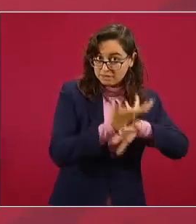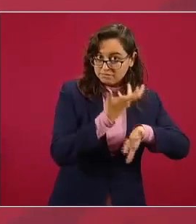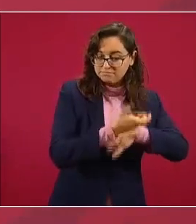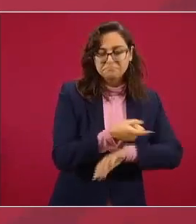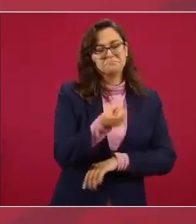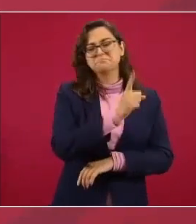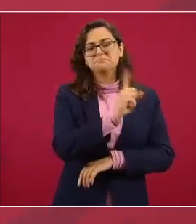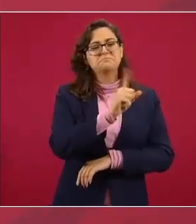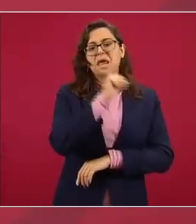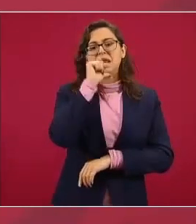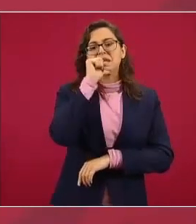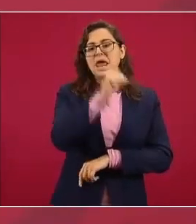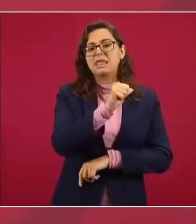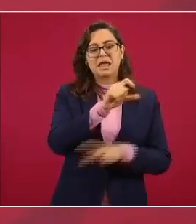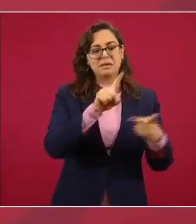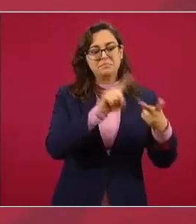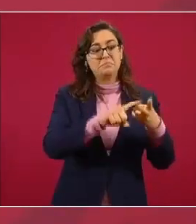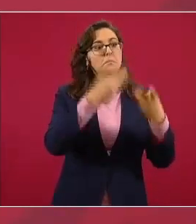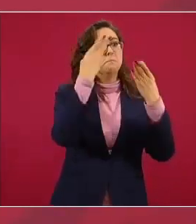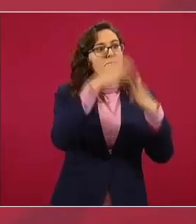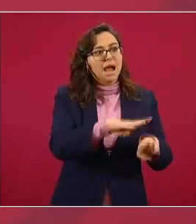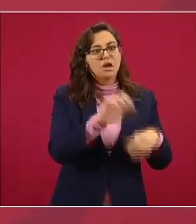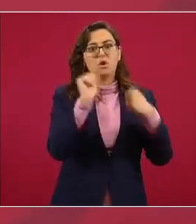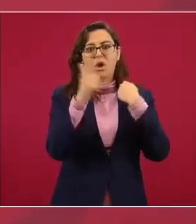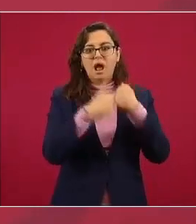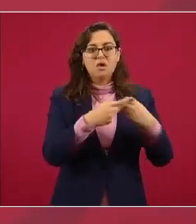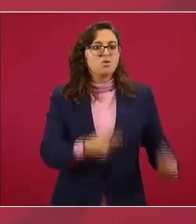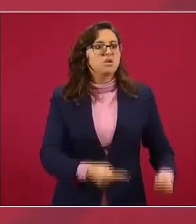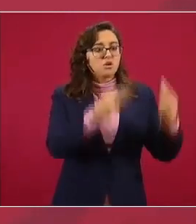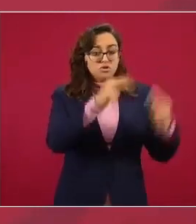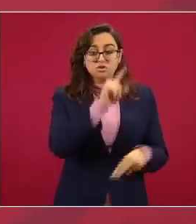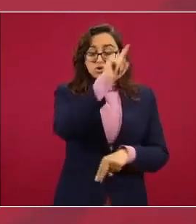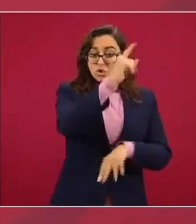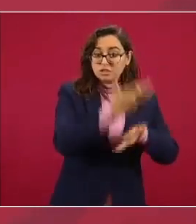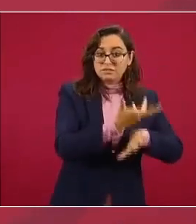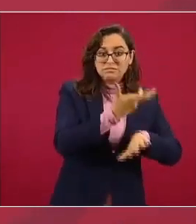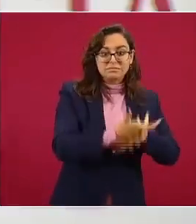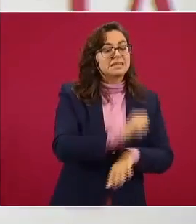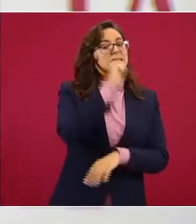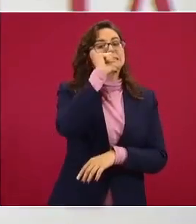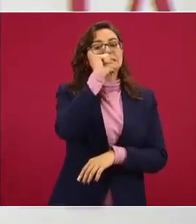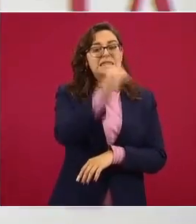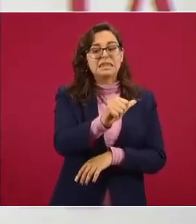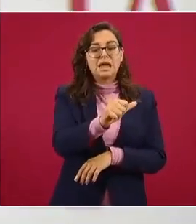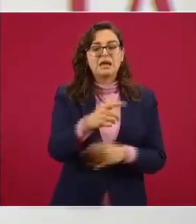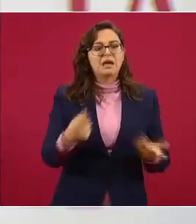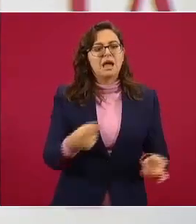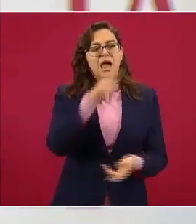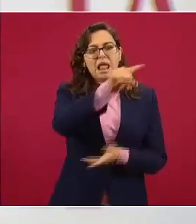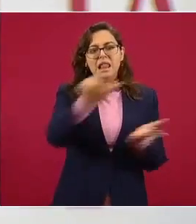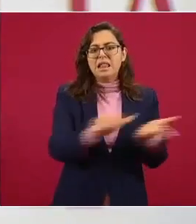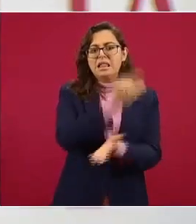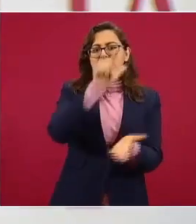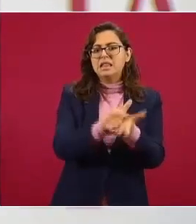operaciones financieras otro tipo en los Estados Unidos los delitos que se le imputan son exclusivamente en México